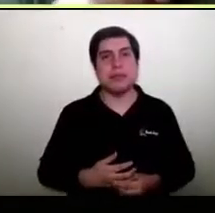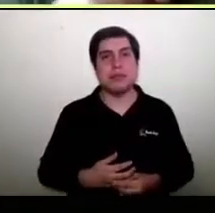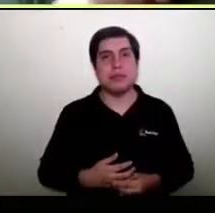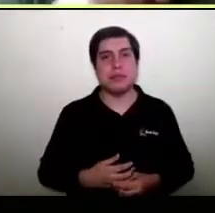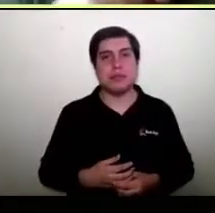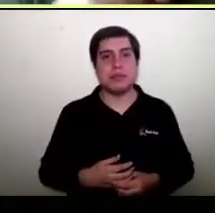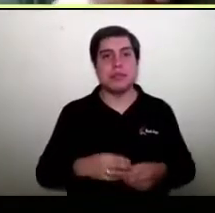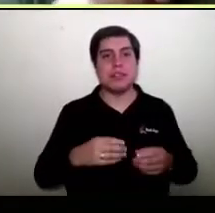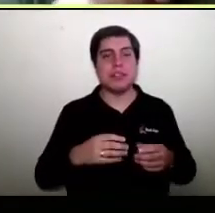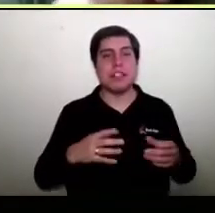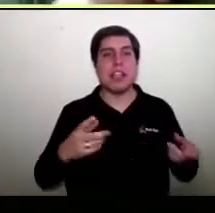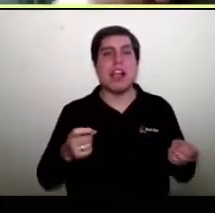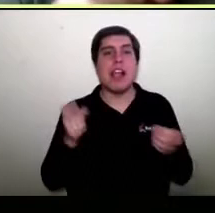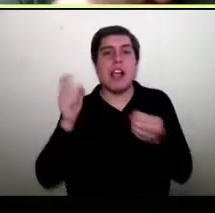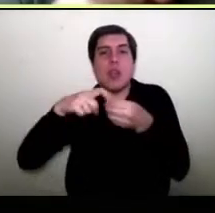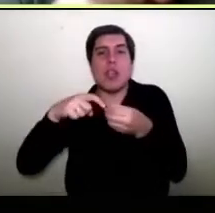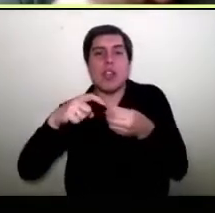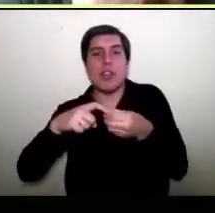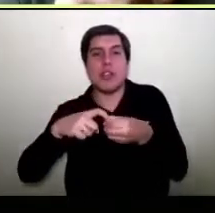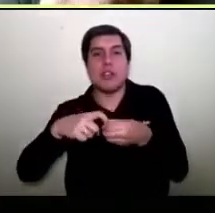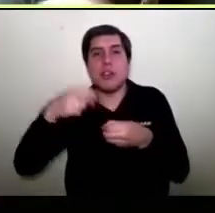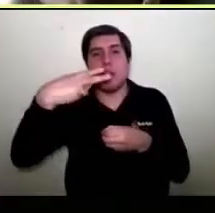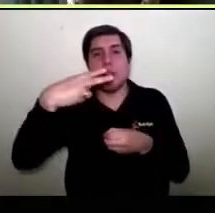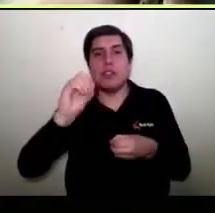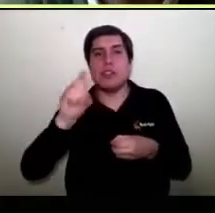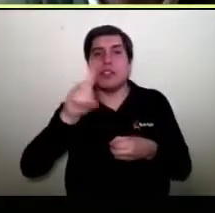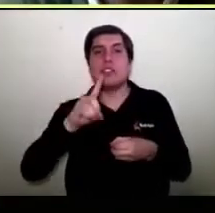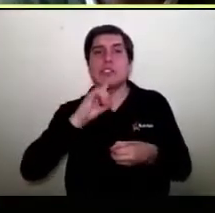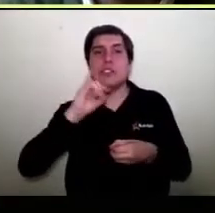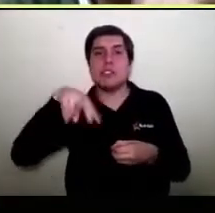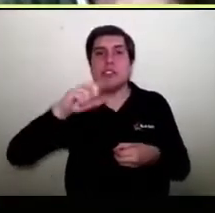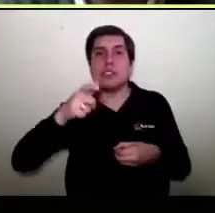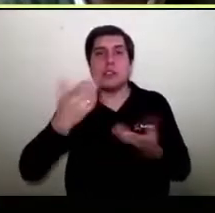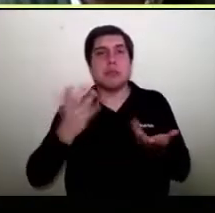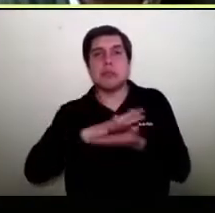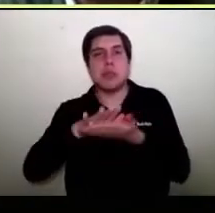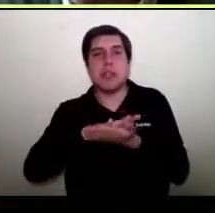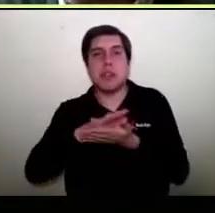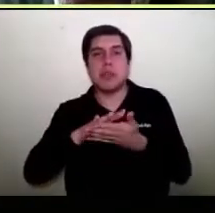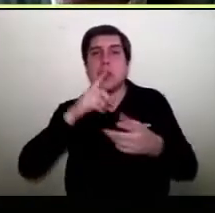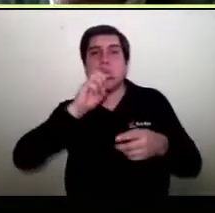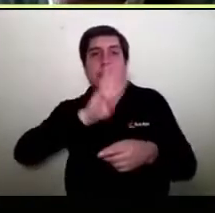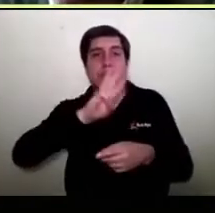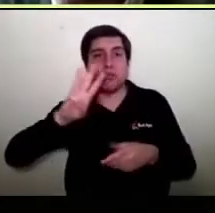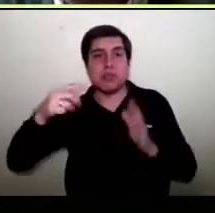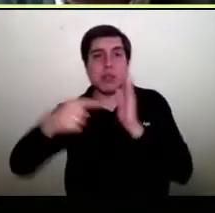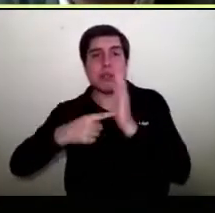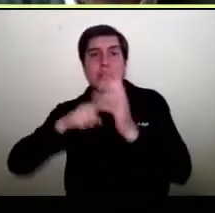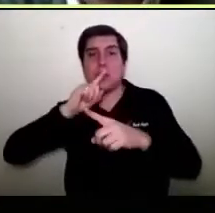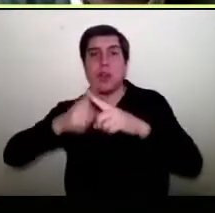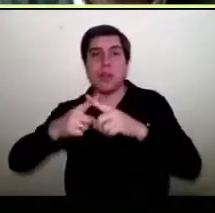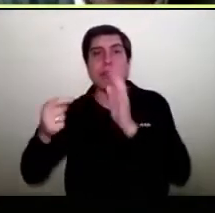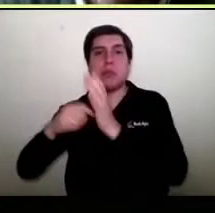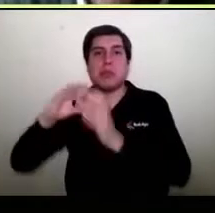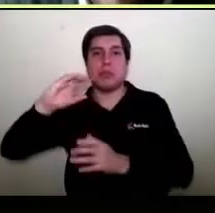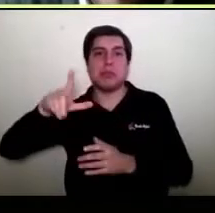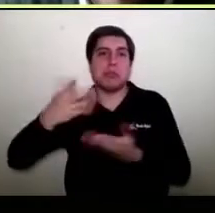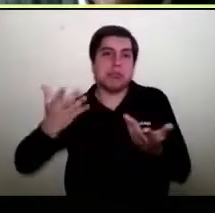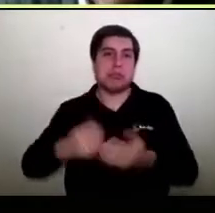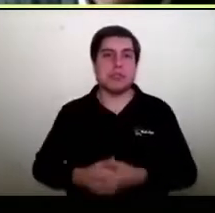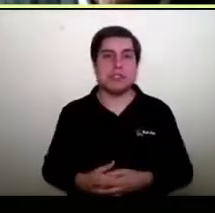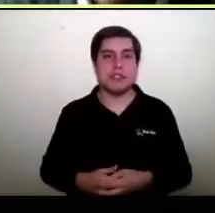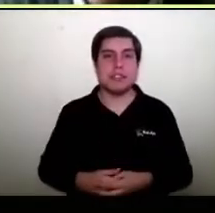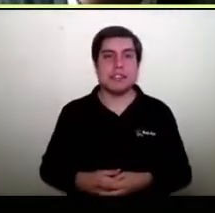de www.tunombre.cl y la gran diferencia de los marketplaces que tienen un nombre común.